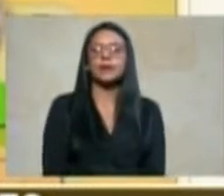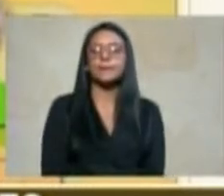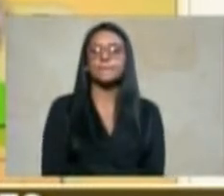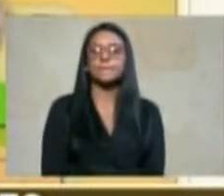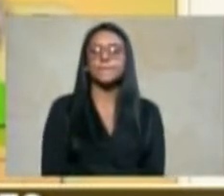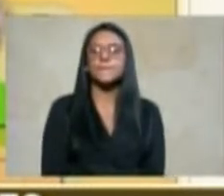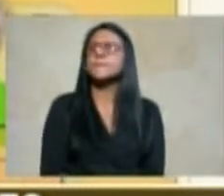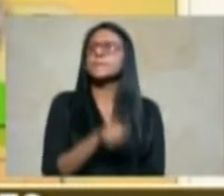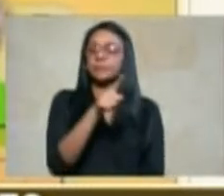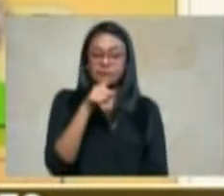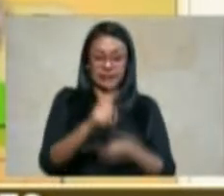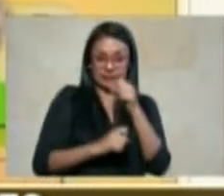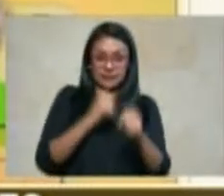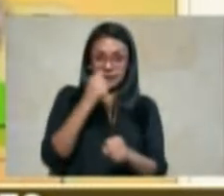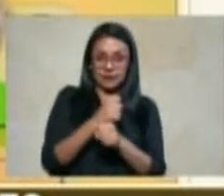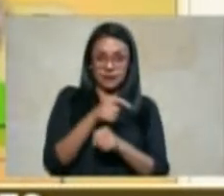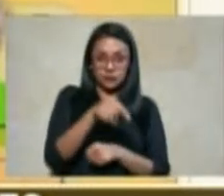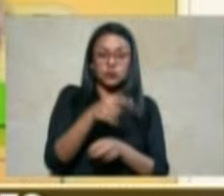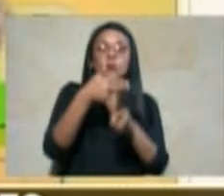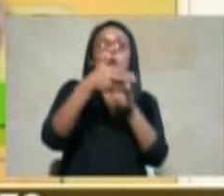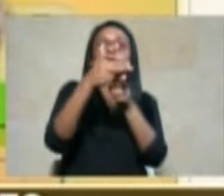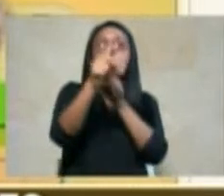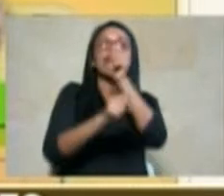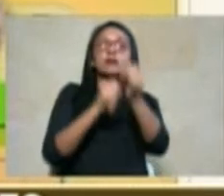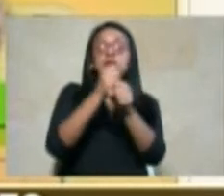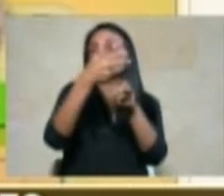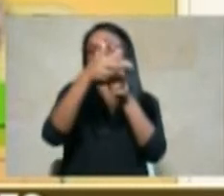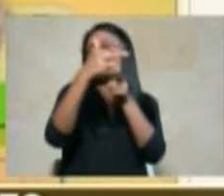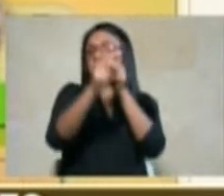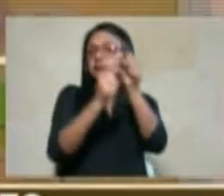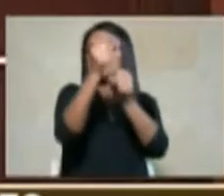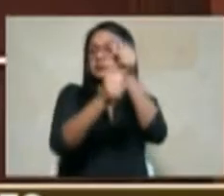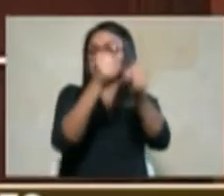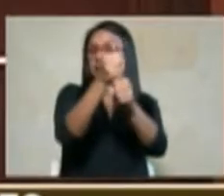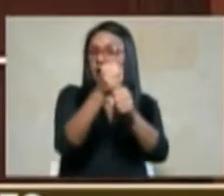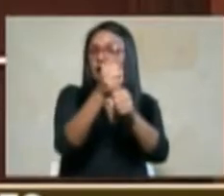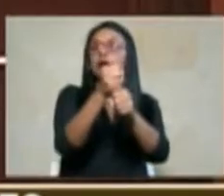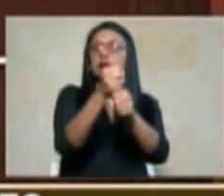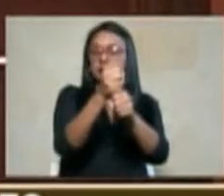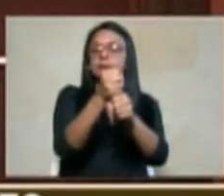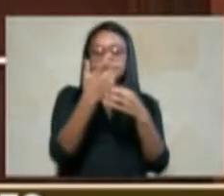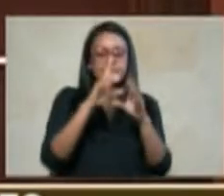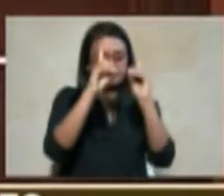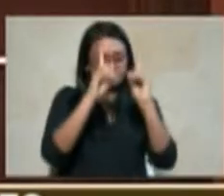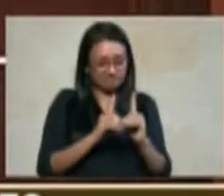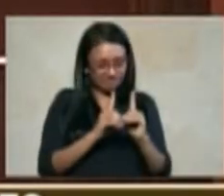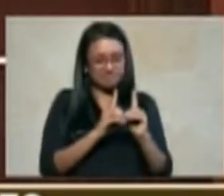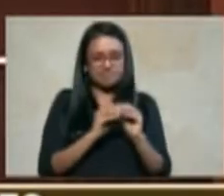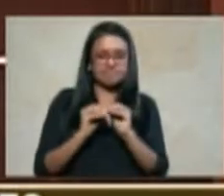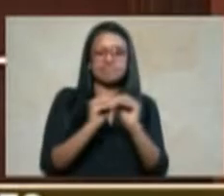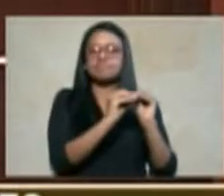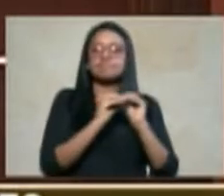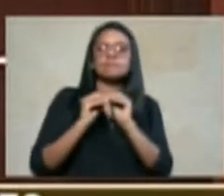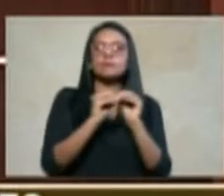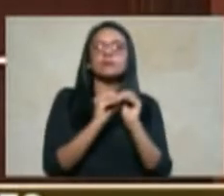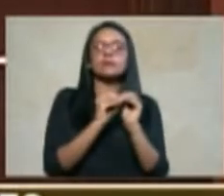para el próximo año o para los próximos años se ha tomado la determinación en reciente decisión adoptada